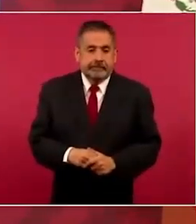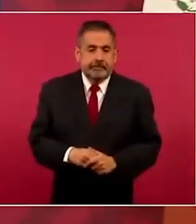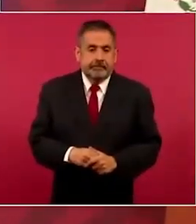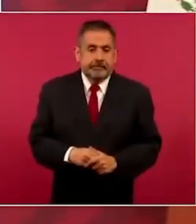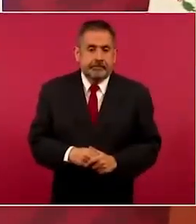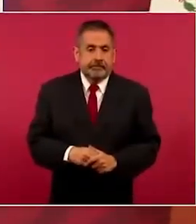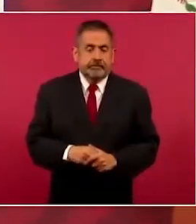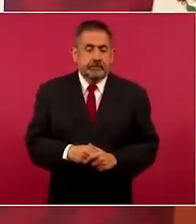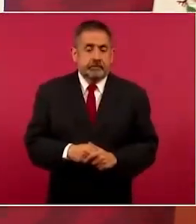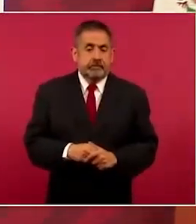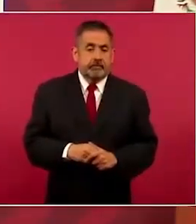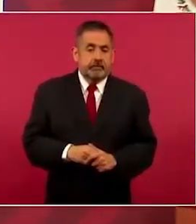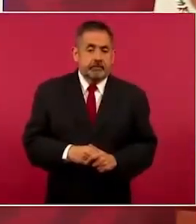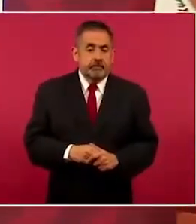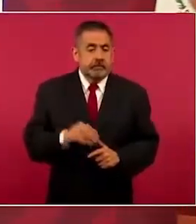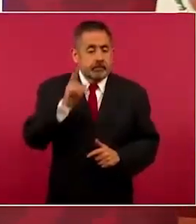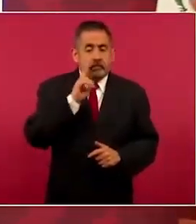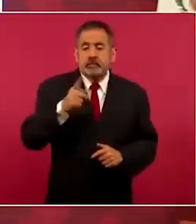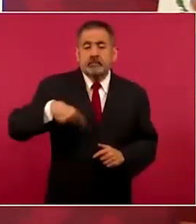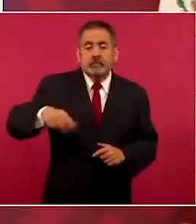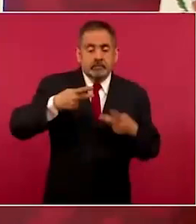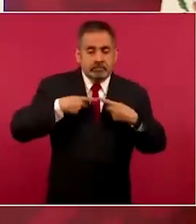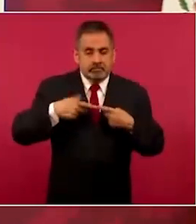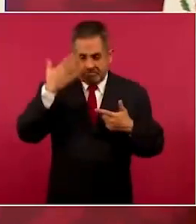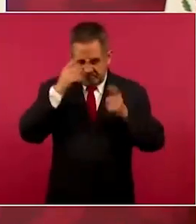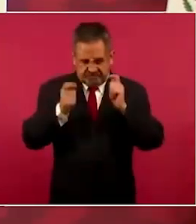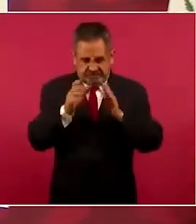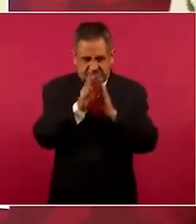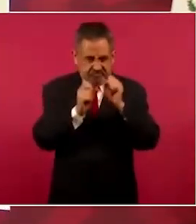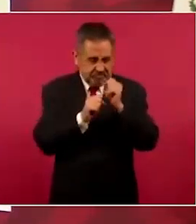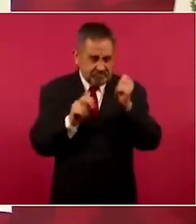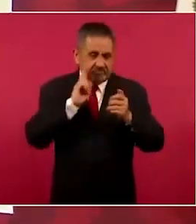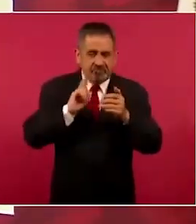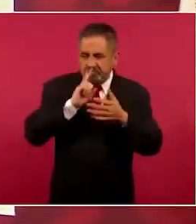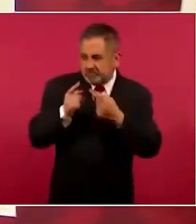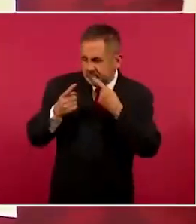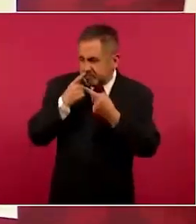con los constitucionalistas ¿cómo le hacemos